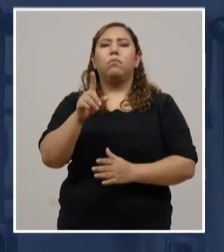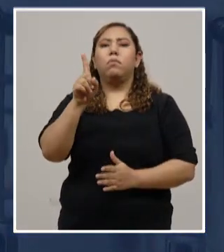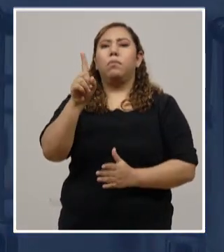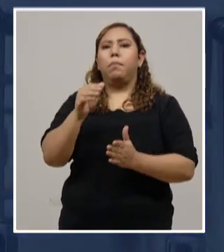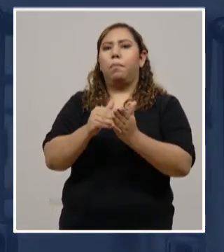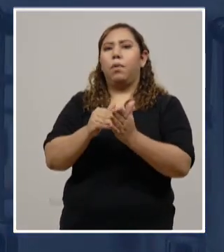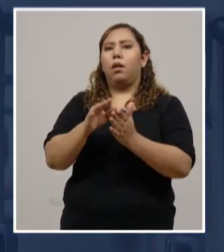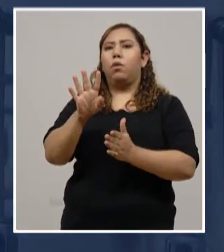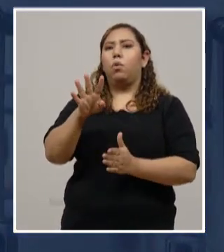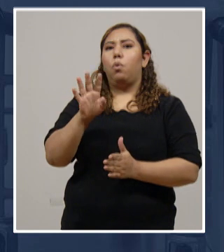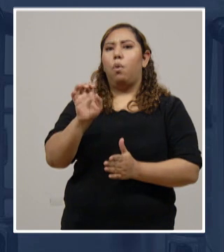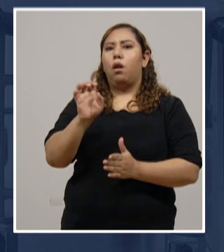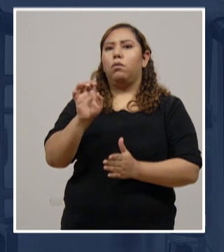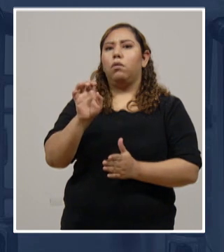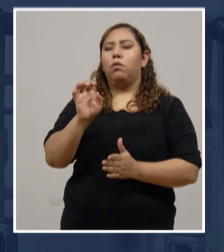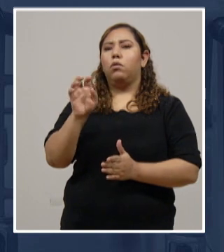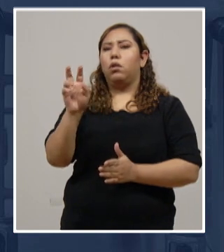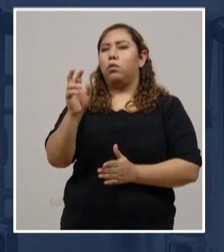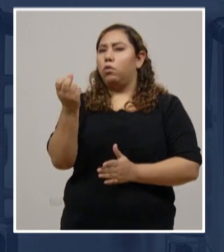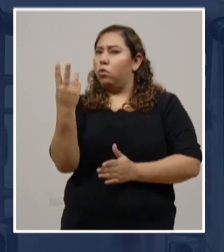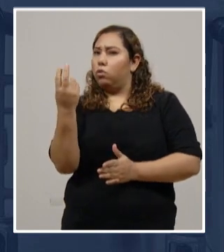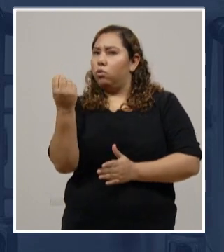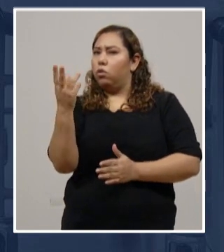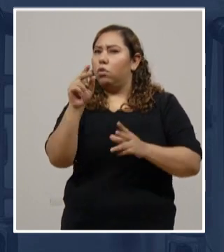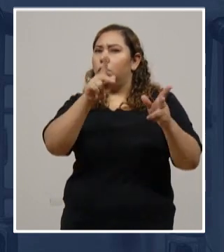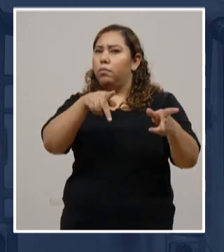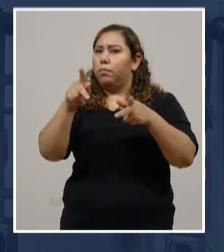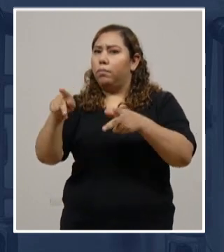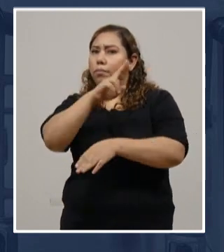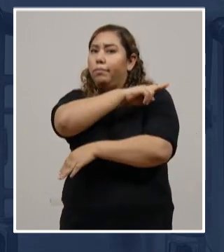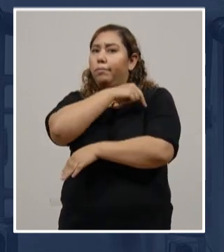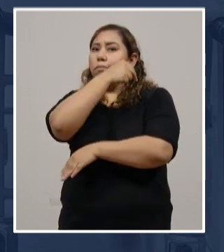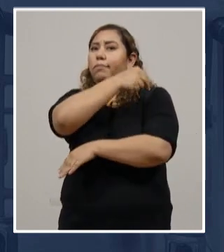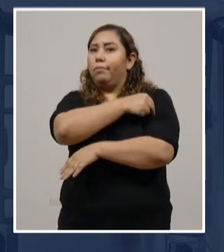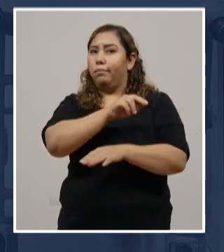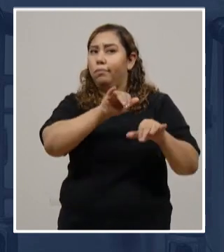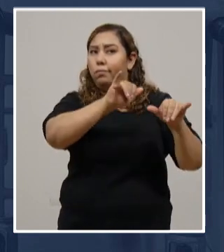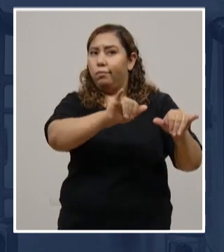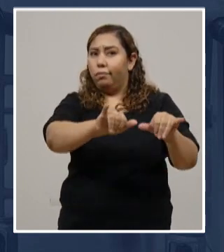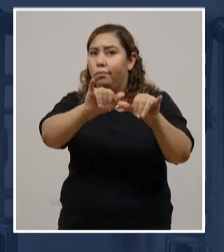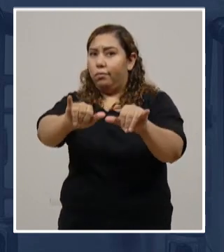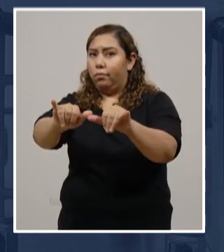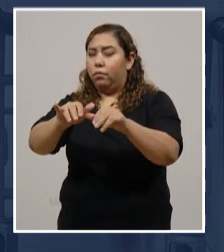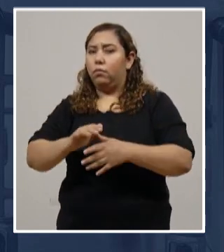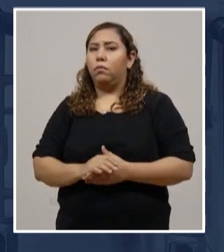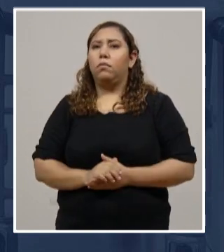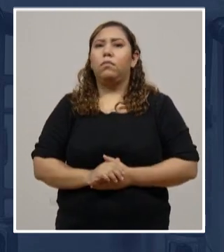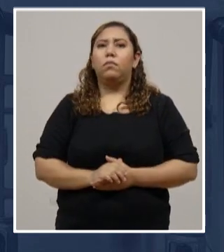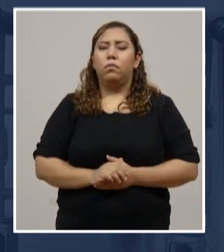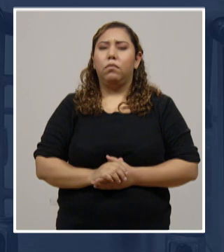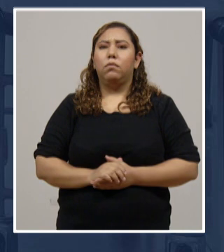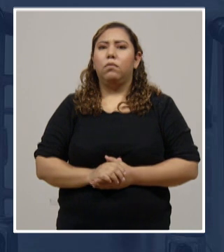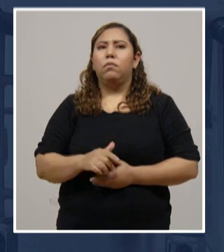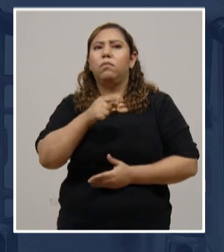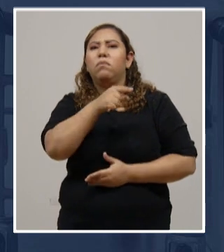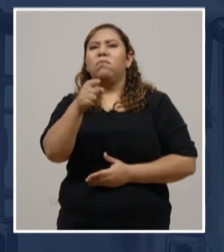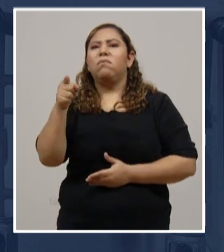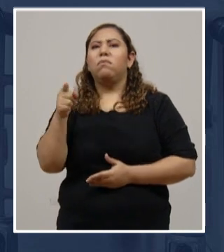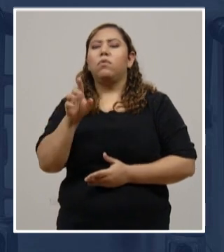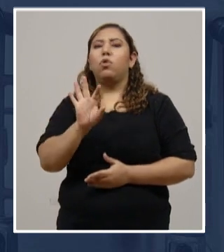personas. 1,412 compatriotas se encuentran en los hospitales nacionales, de los cuales